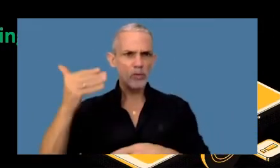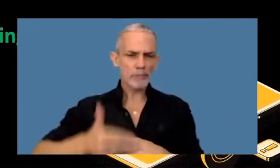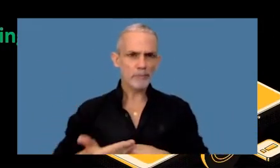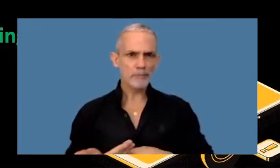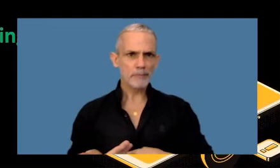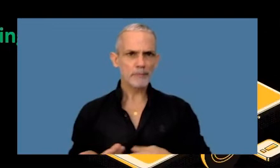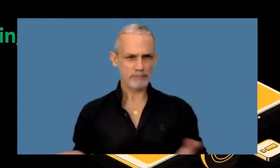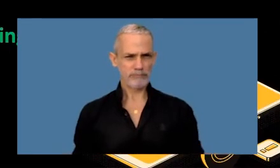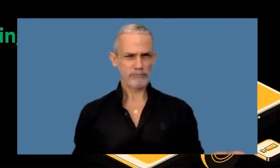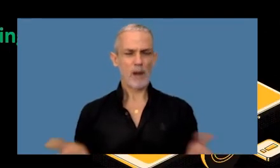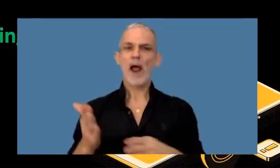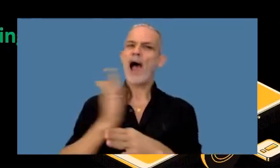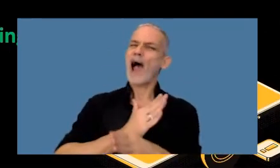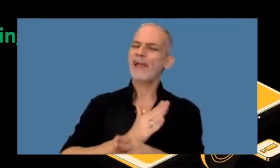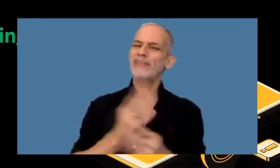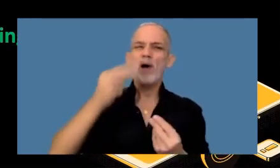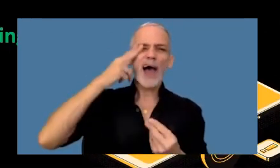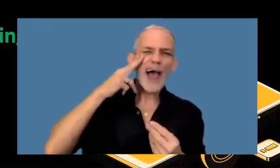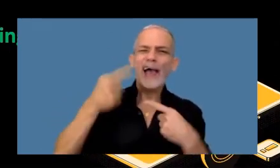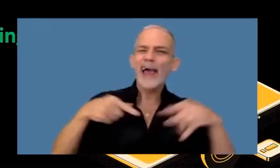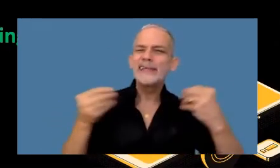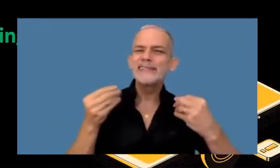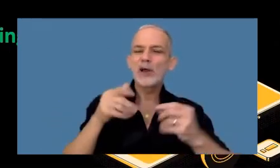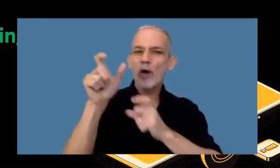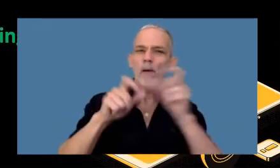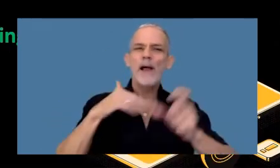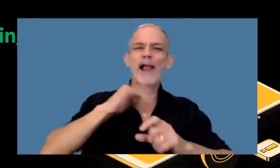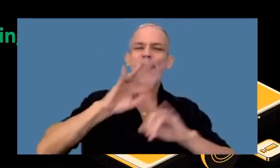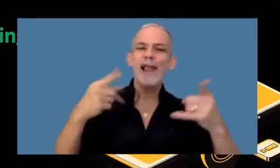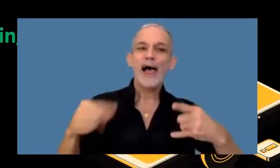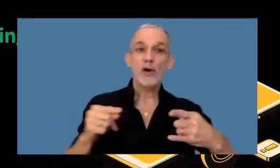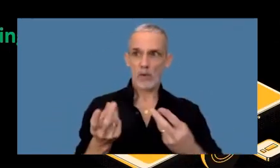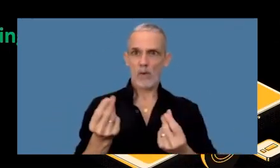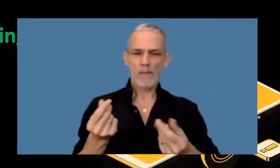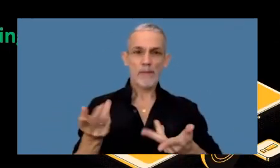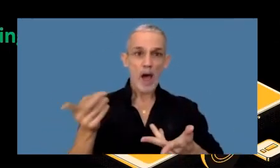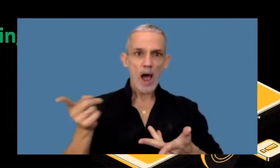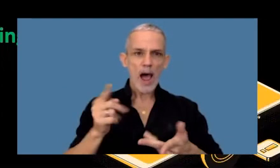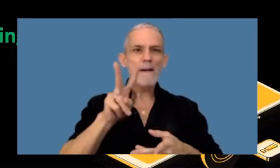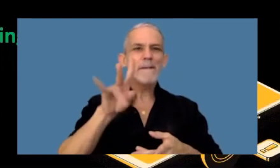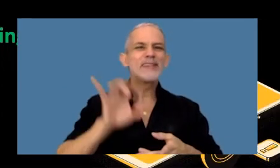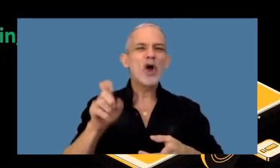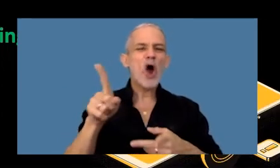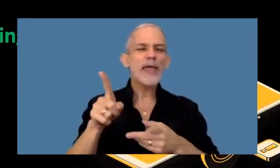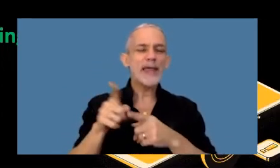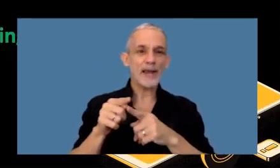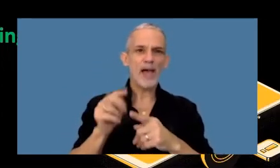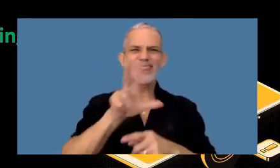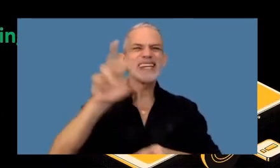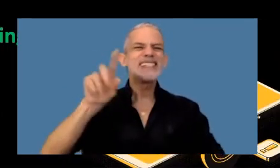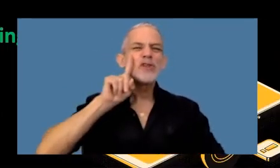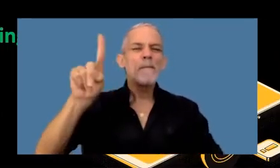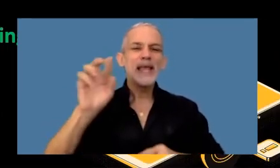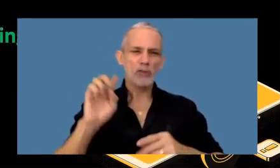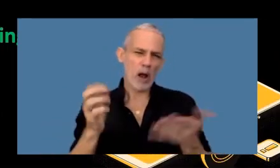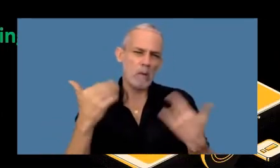pero previamente los hackers que hicieron pusieron la cotización del bitcoin a 300 mil dólares cuando